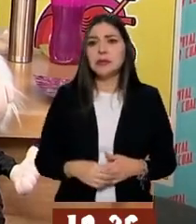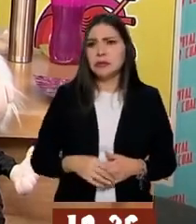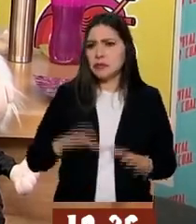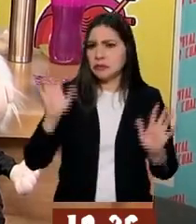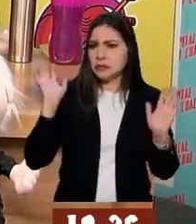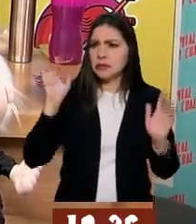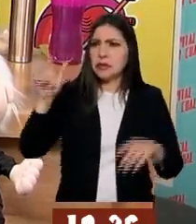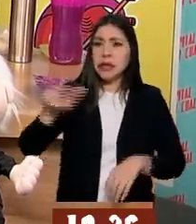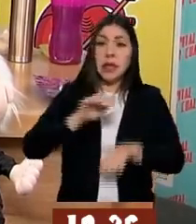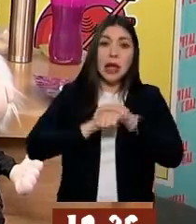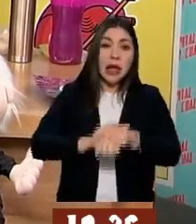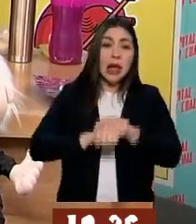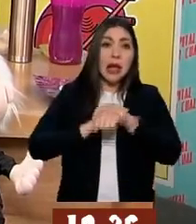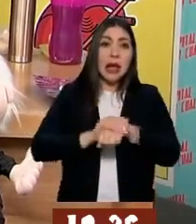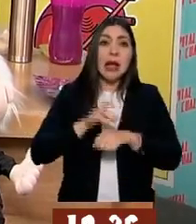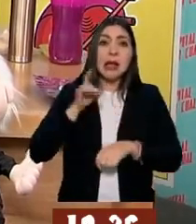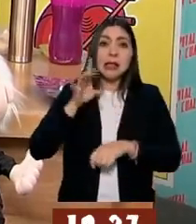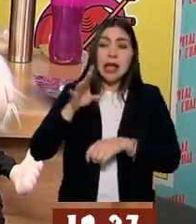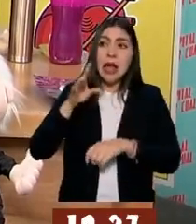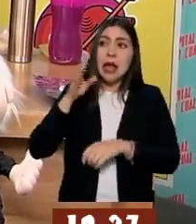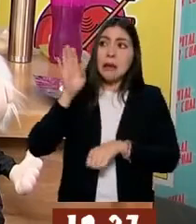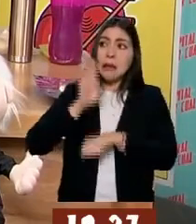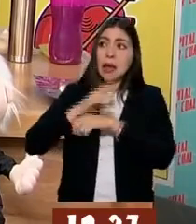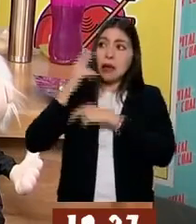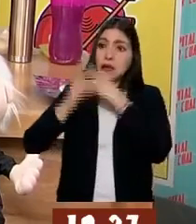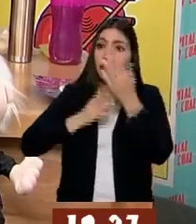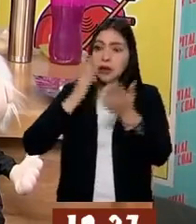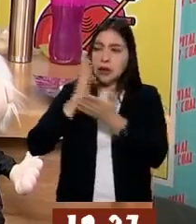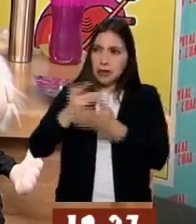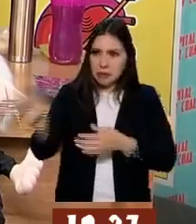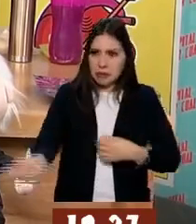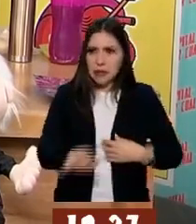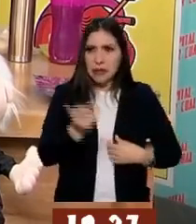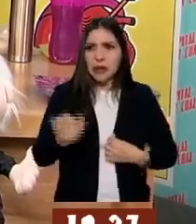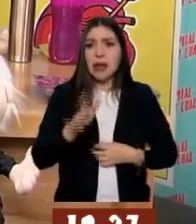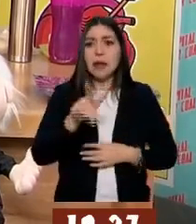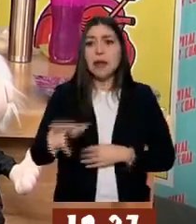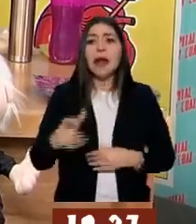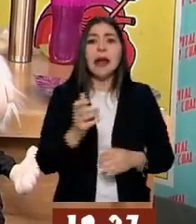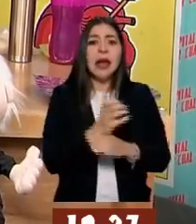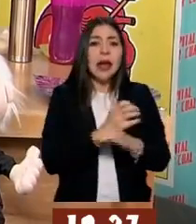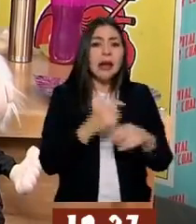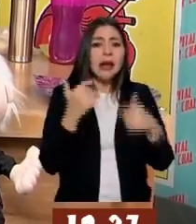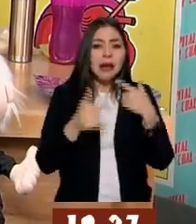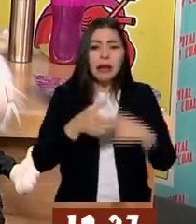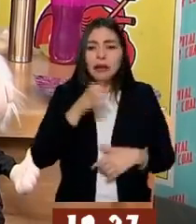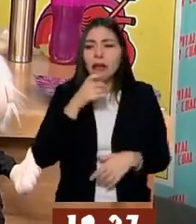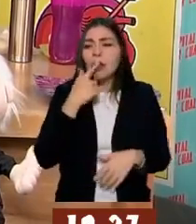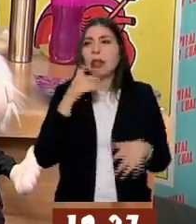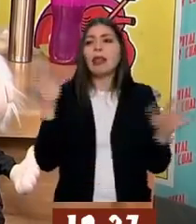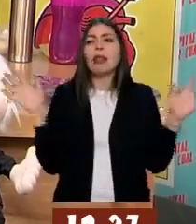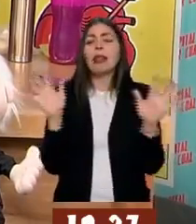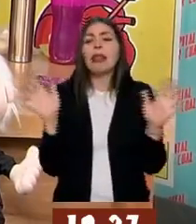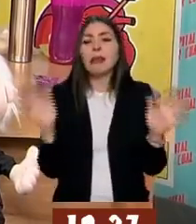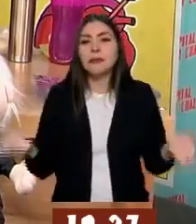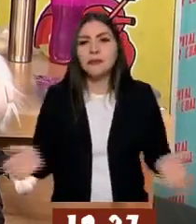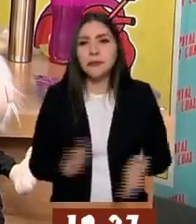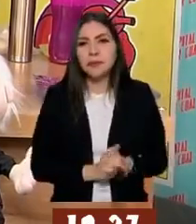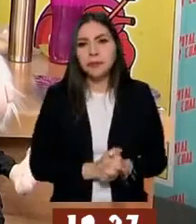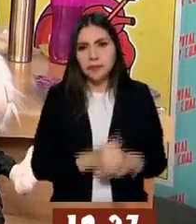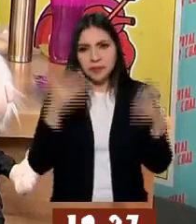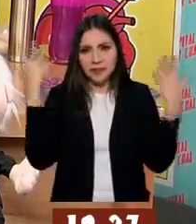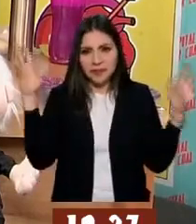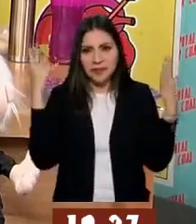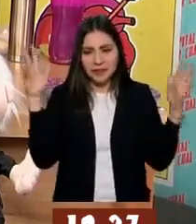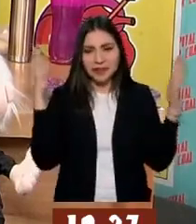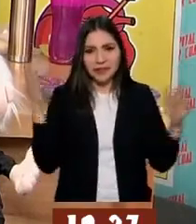Pregúntele a algún amigo que haya visitado Brasil, porque luego pides tu café con leche. No, no sabe cómo a queso con... ¡Qué pacho! ¡El aplauso para Rafita,